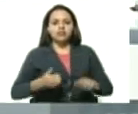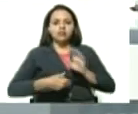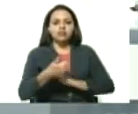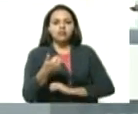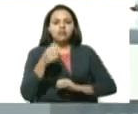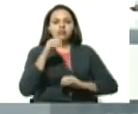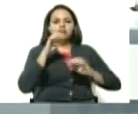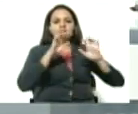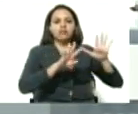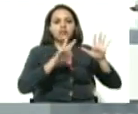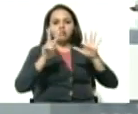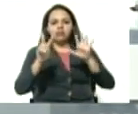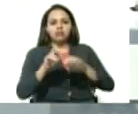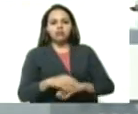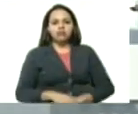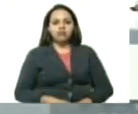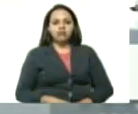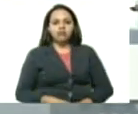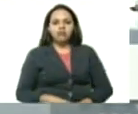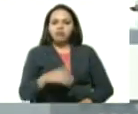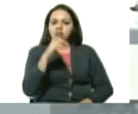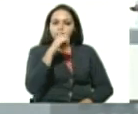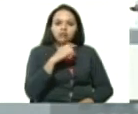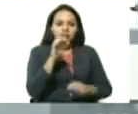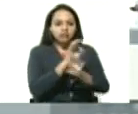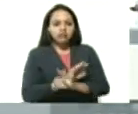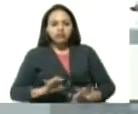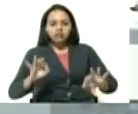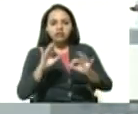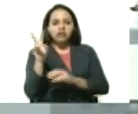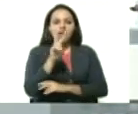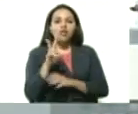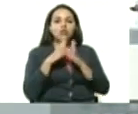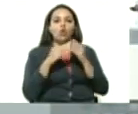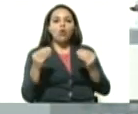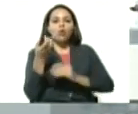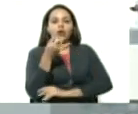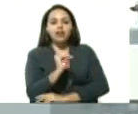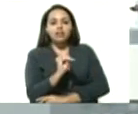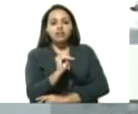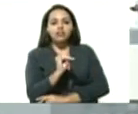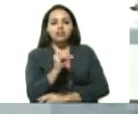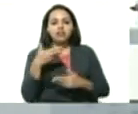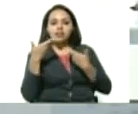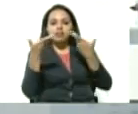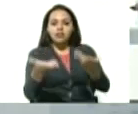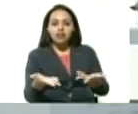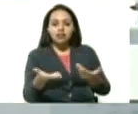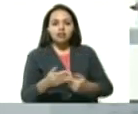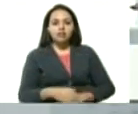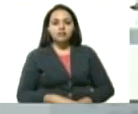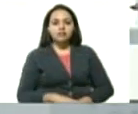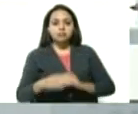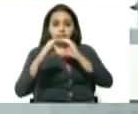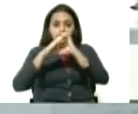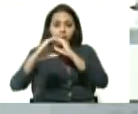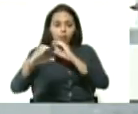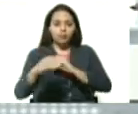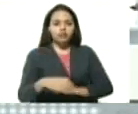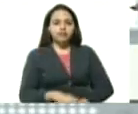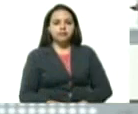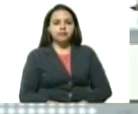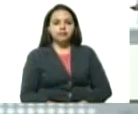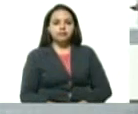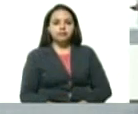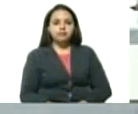unidades. No hay un solo espacio del territorio nacional donde usted no esté entregando hoy una unidad de transporte.